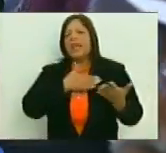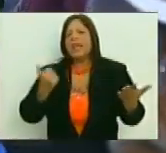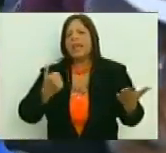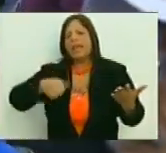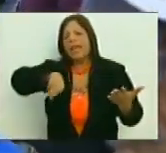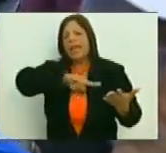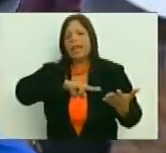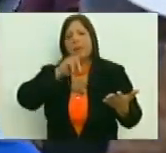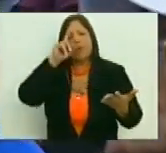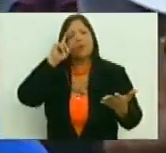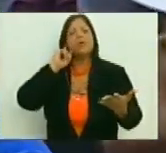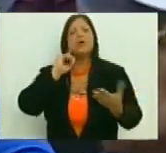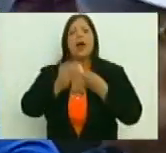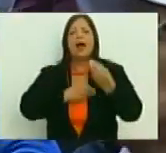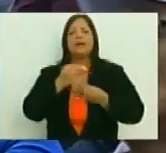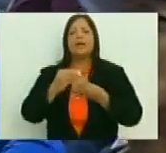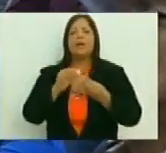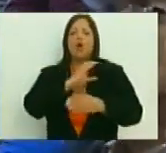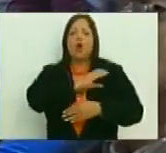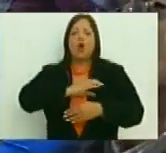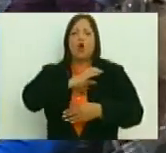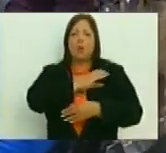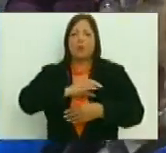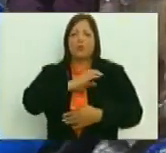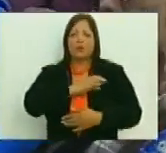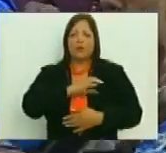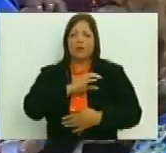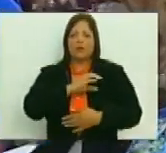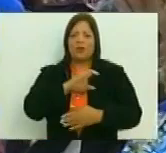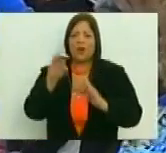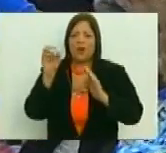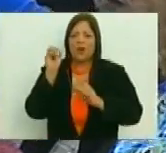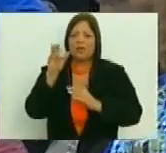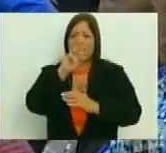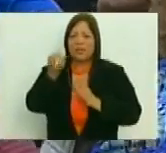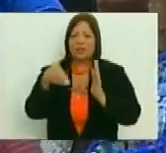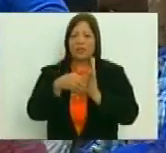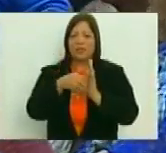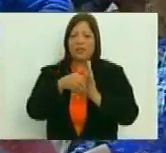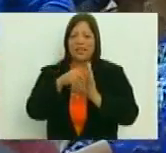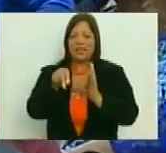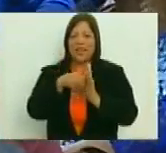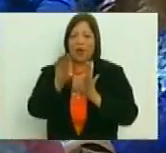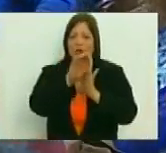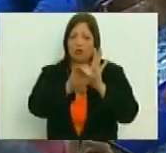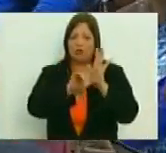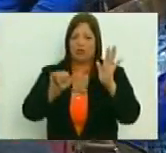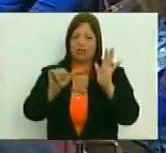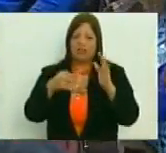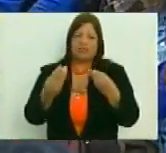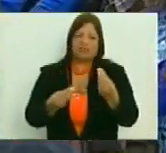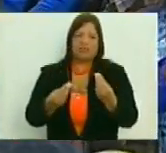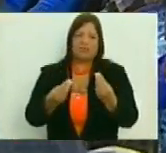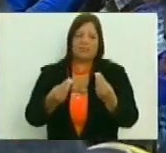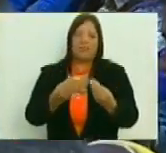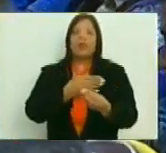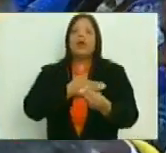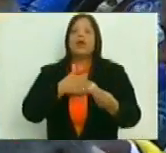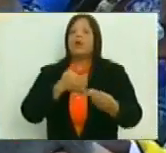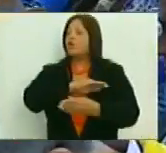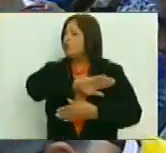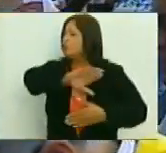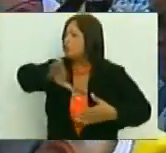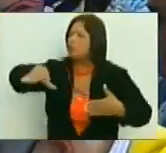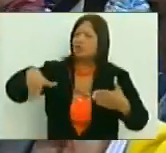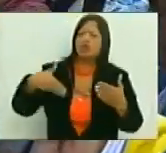desde esta Comisión, desde nuestra Asamblea Nacional Constituyente? Queremos que todos,